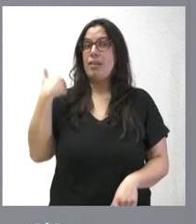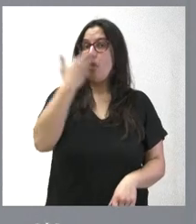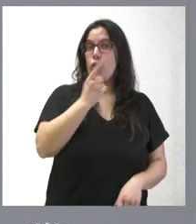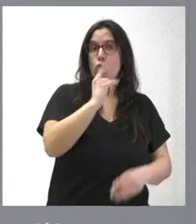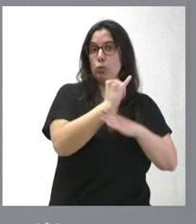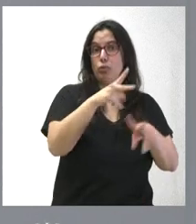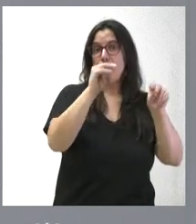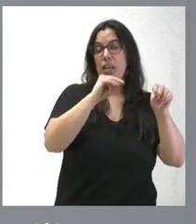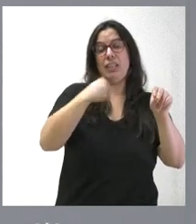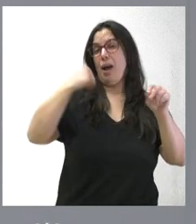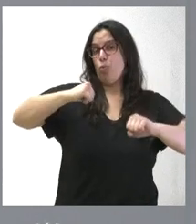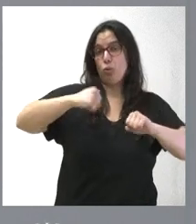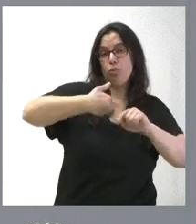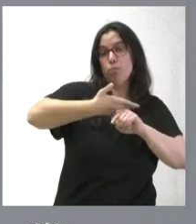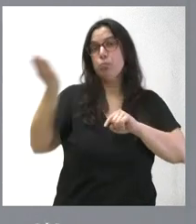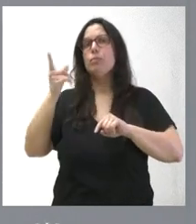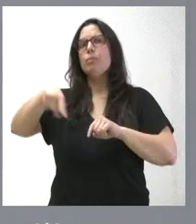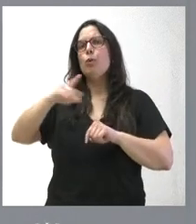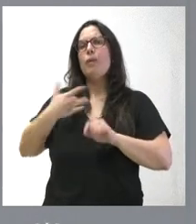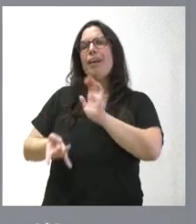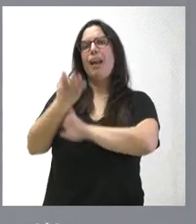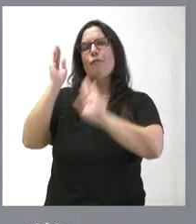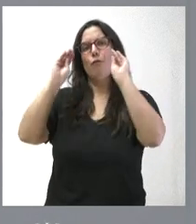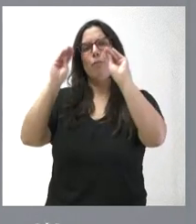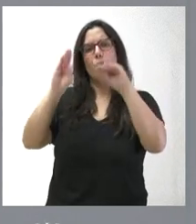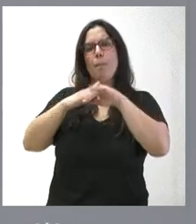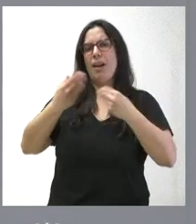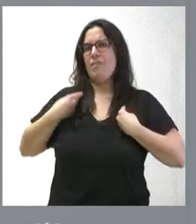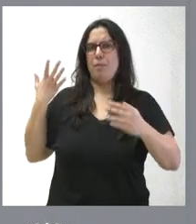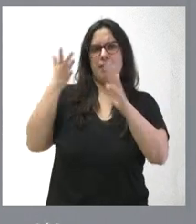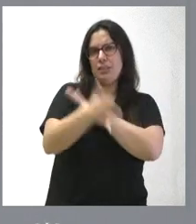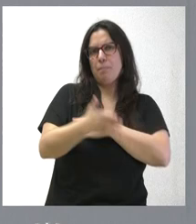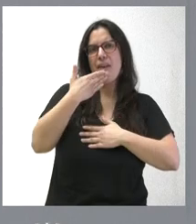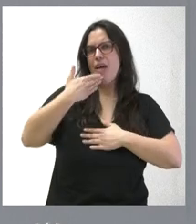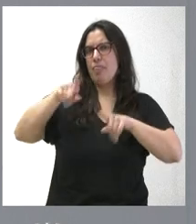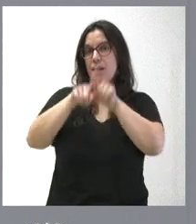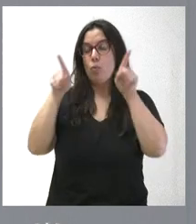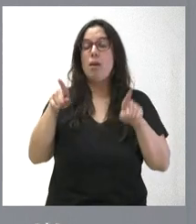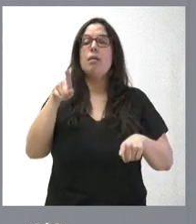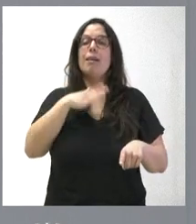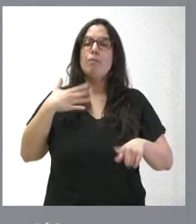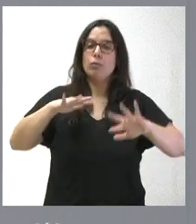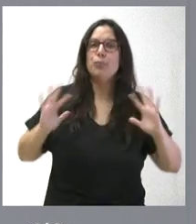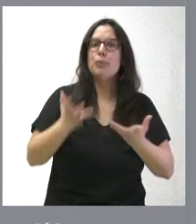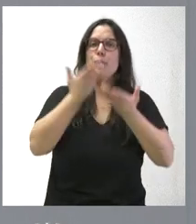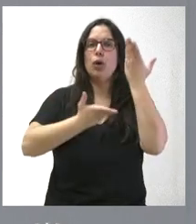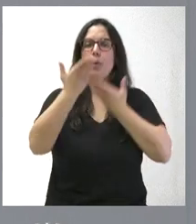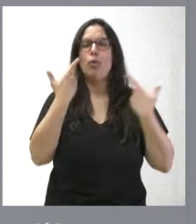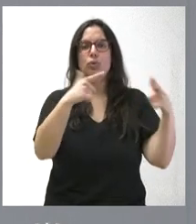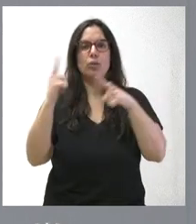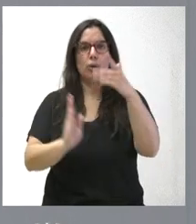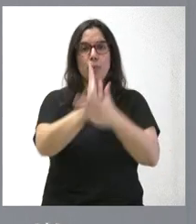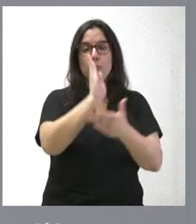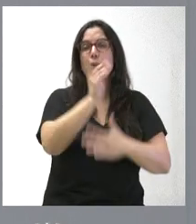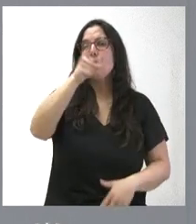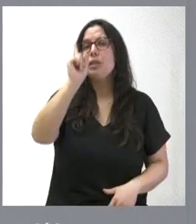generando oportunidades de formación a lo largo de toda su vida. Queremos impulsar la colaboración con los sectores productivos, así